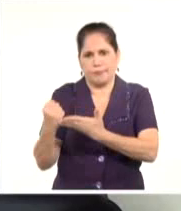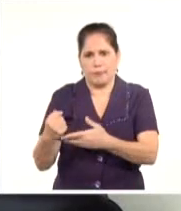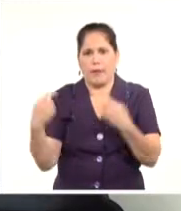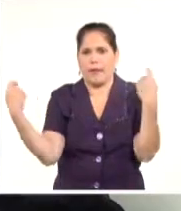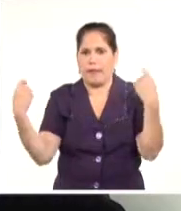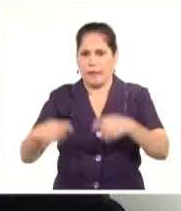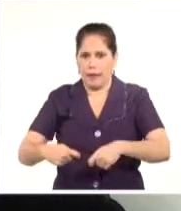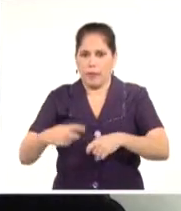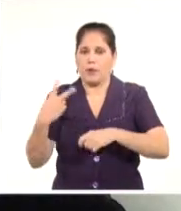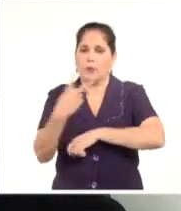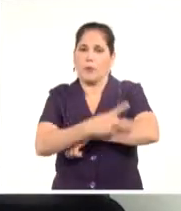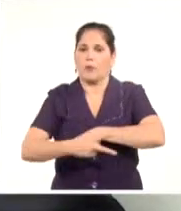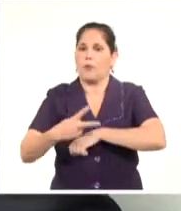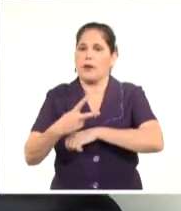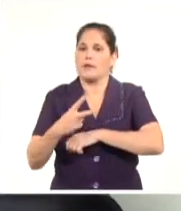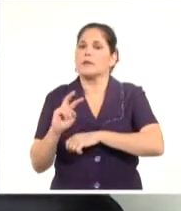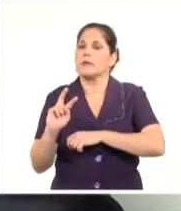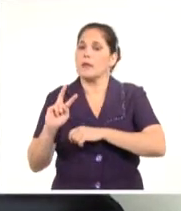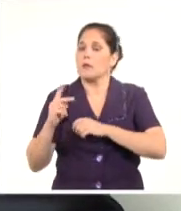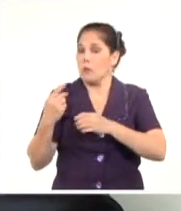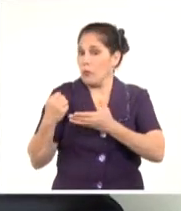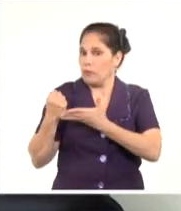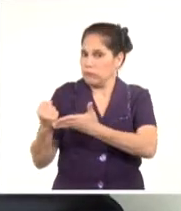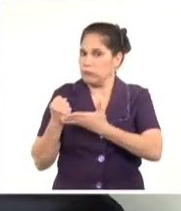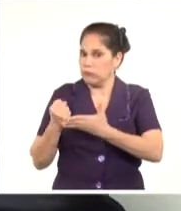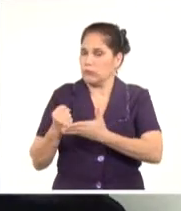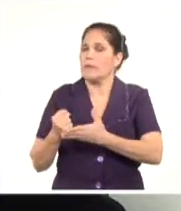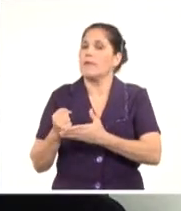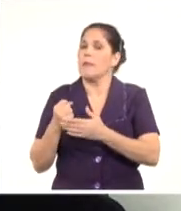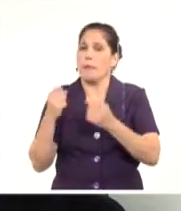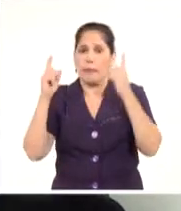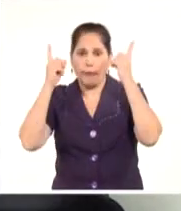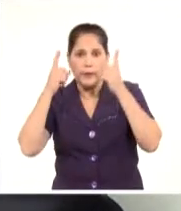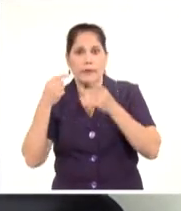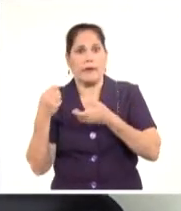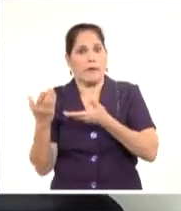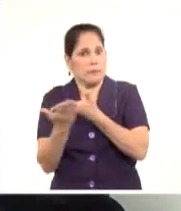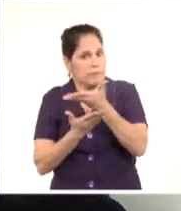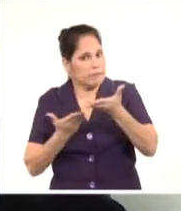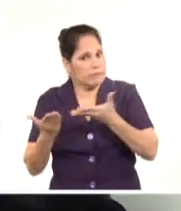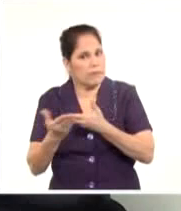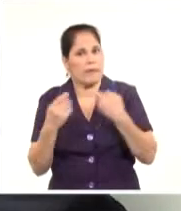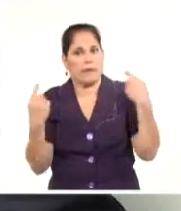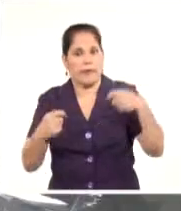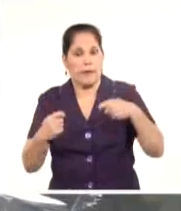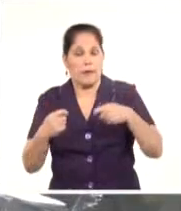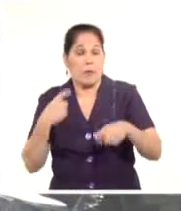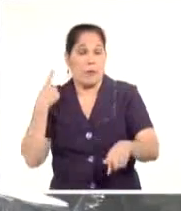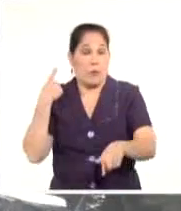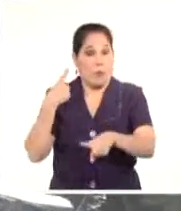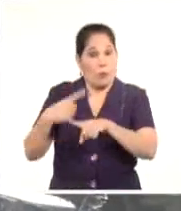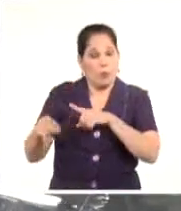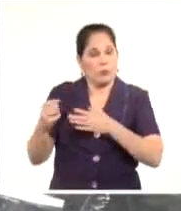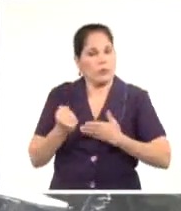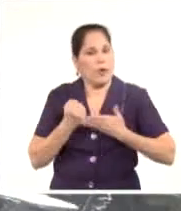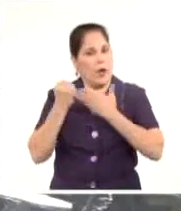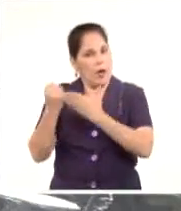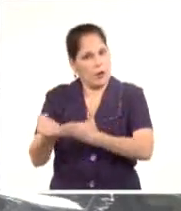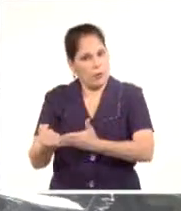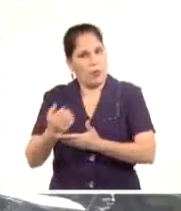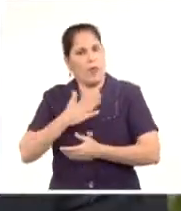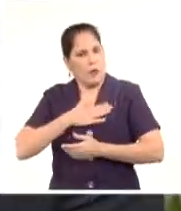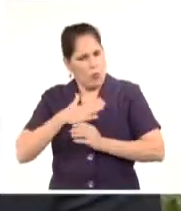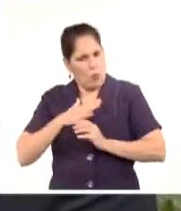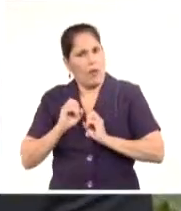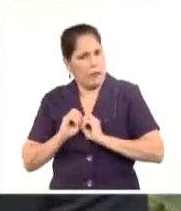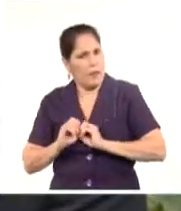relaciones bilaterales, para mantener el alto nivel de diálogo político que tenemos y también ampliarlo a la cooperación. Y en segundo